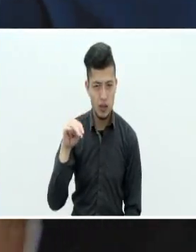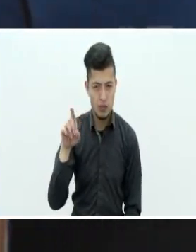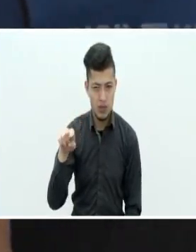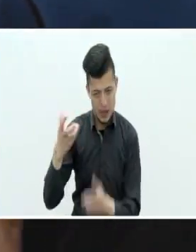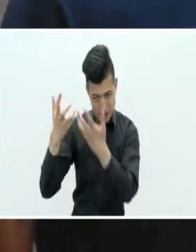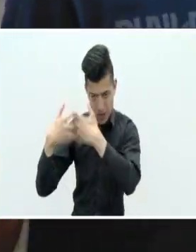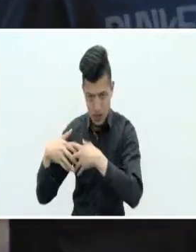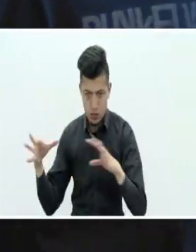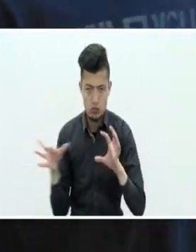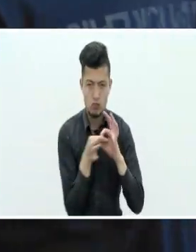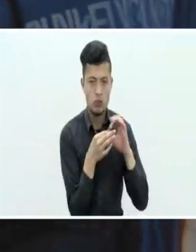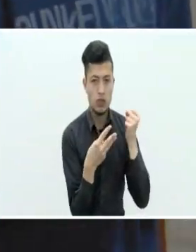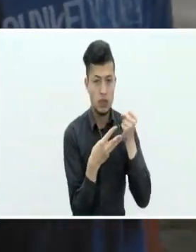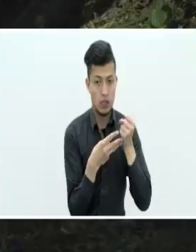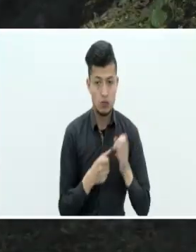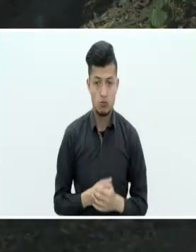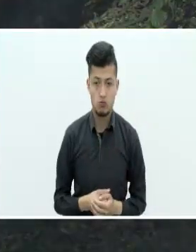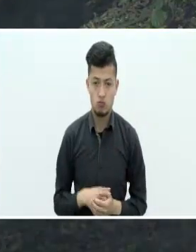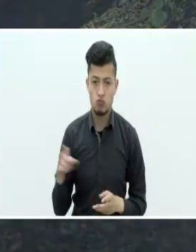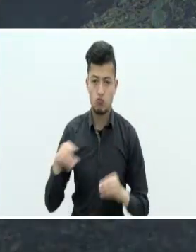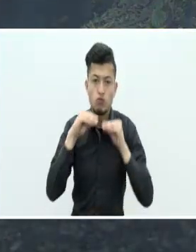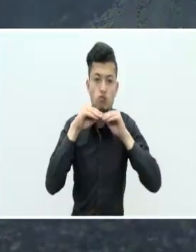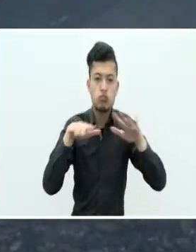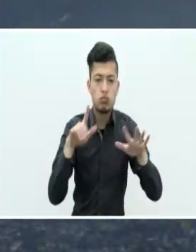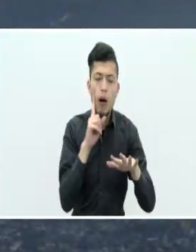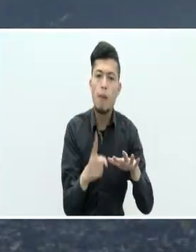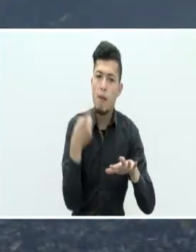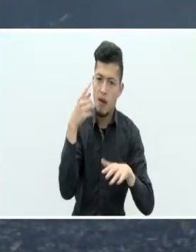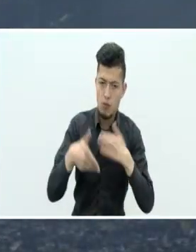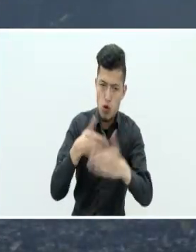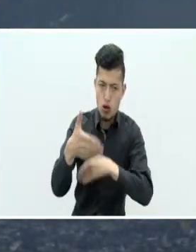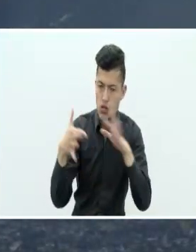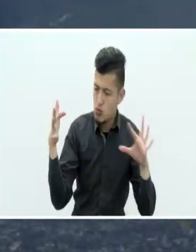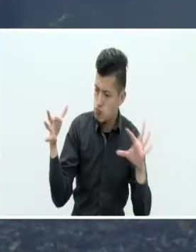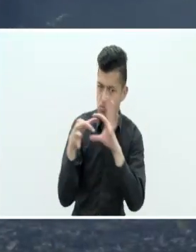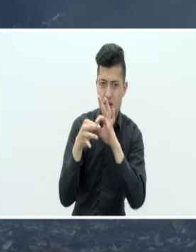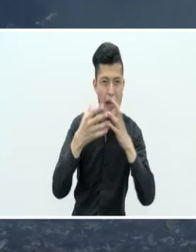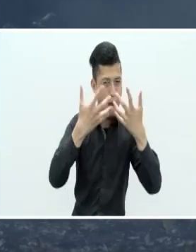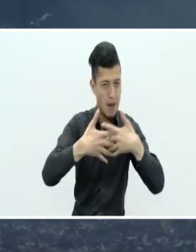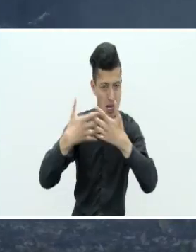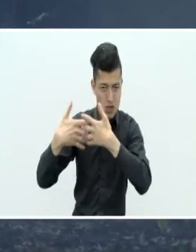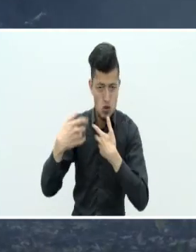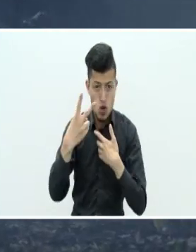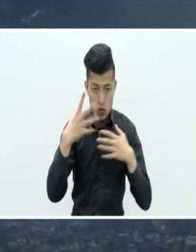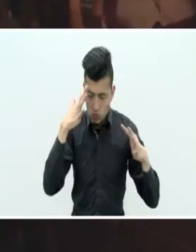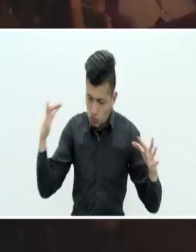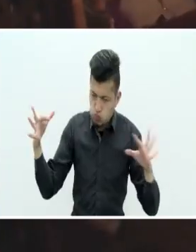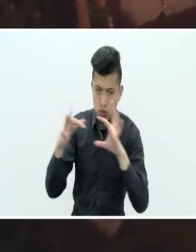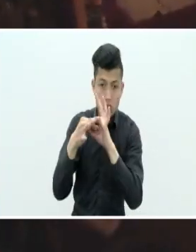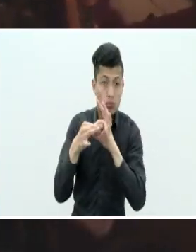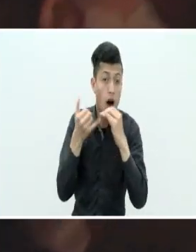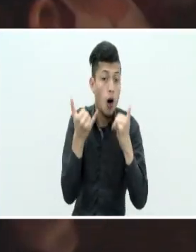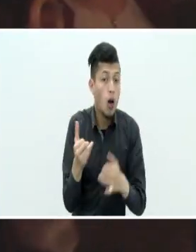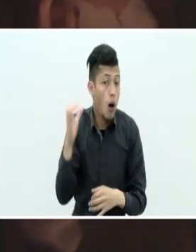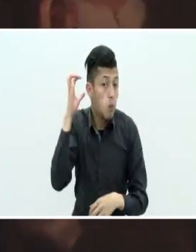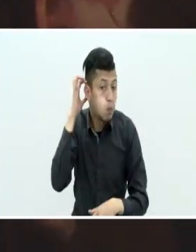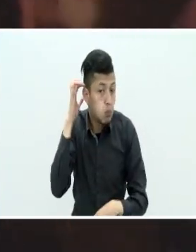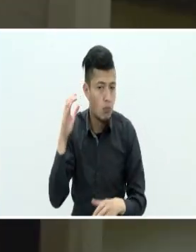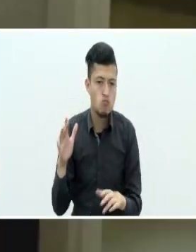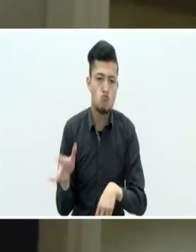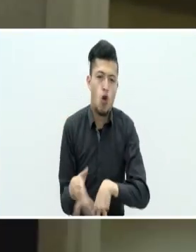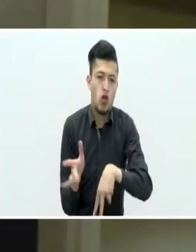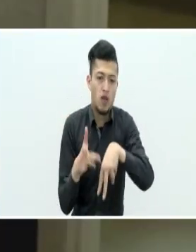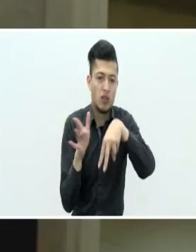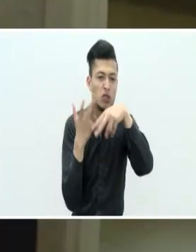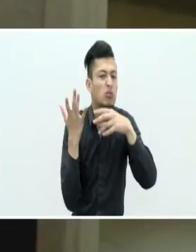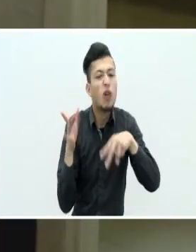es el primer resultado del primer ejercicio de alianza entre las dos empresas. En este momento como con una gran motivación